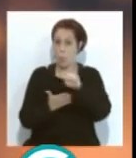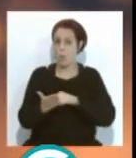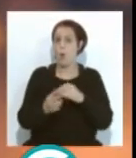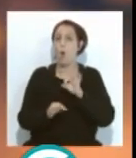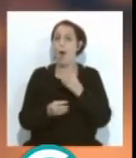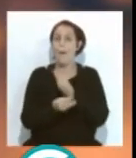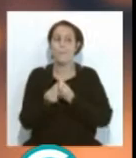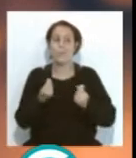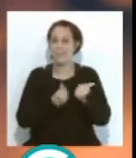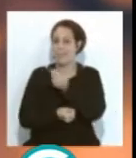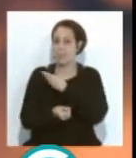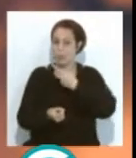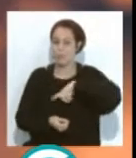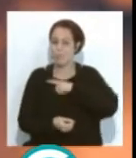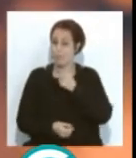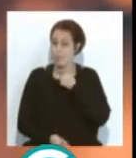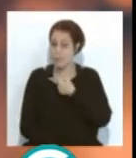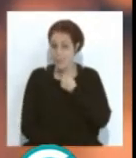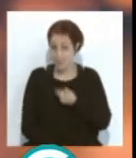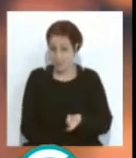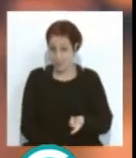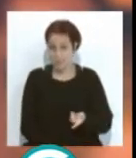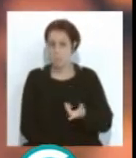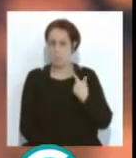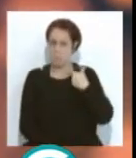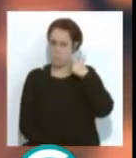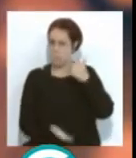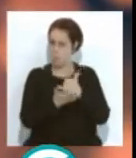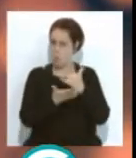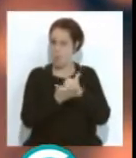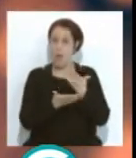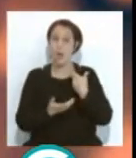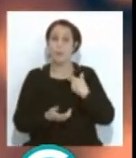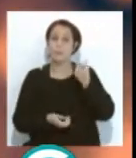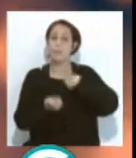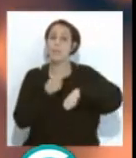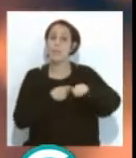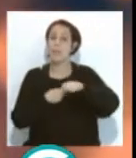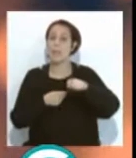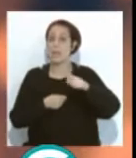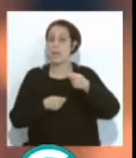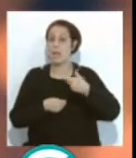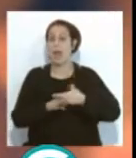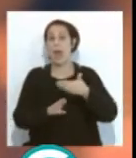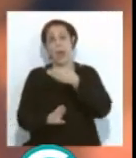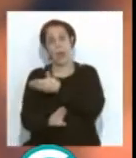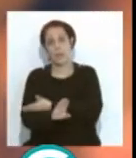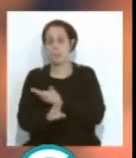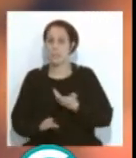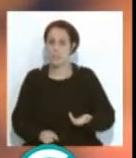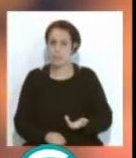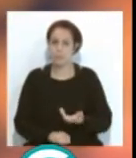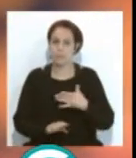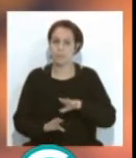ambiente que no es el que nos gustaría, o sea, lo que no se puede probar a hacer eso, a vender las entradas, a ponerlas a la venta antes, y